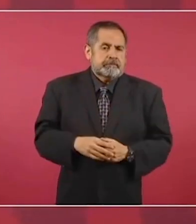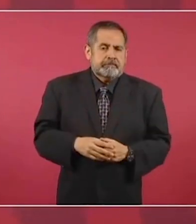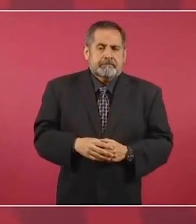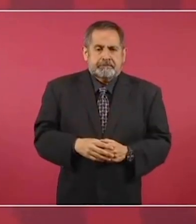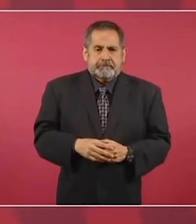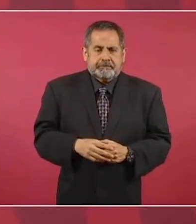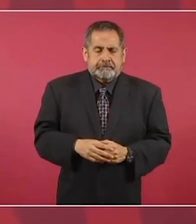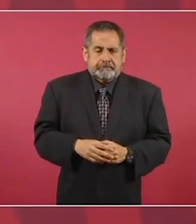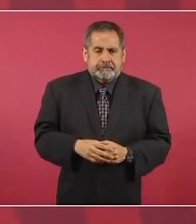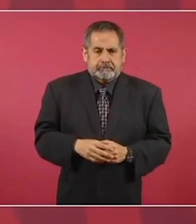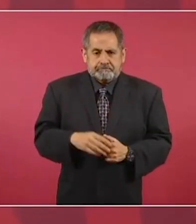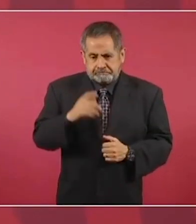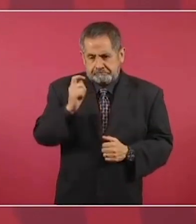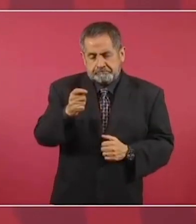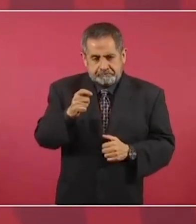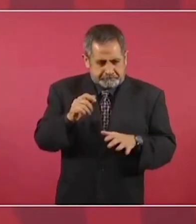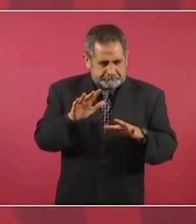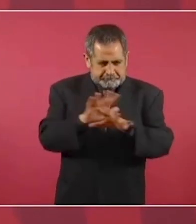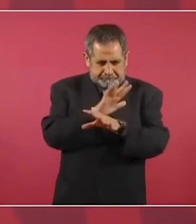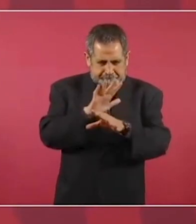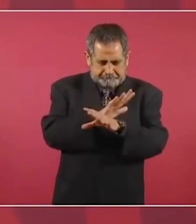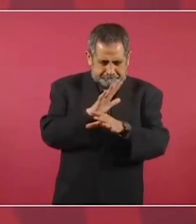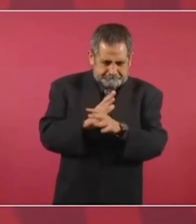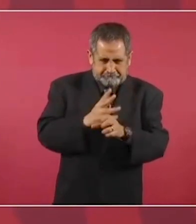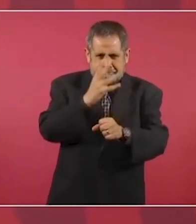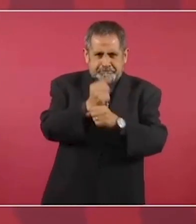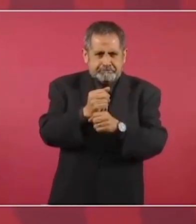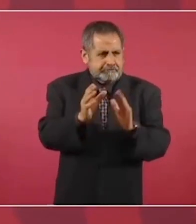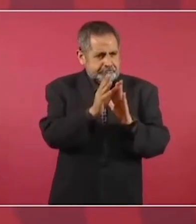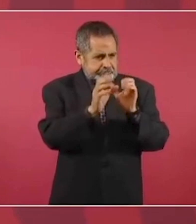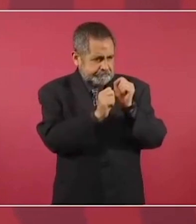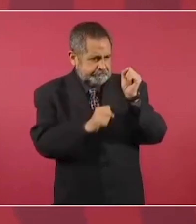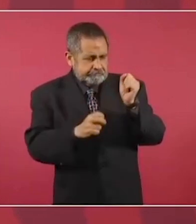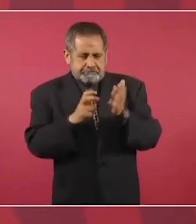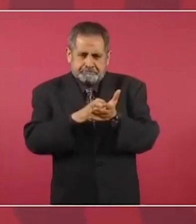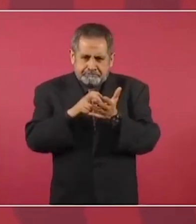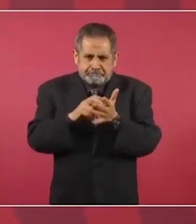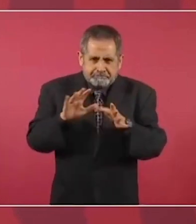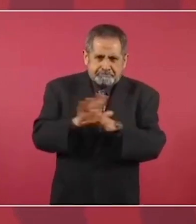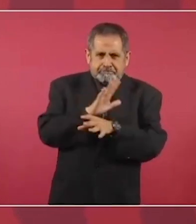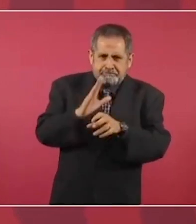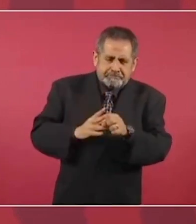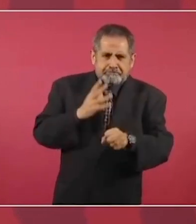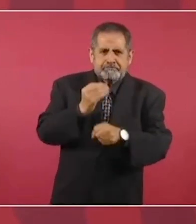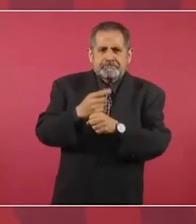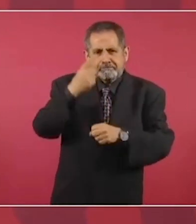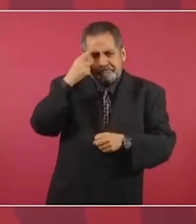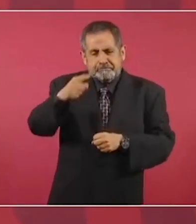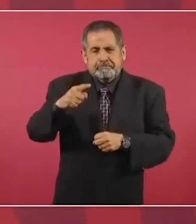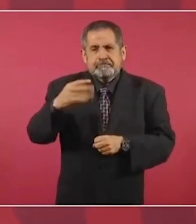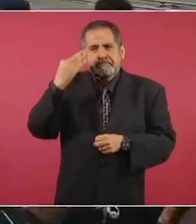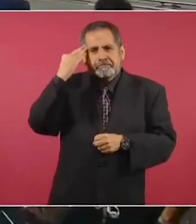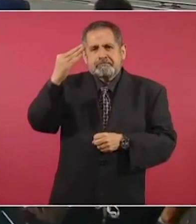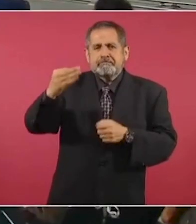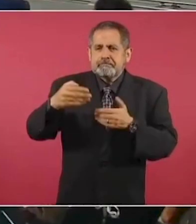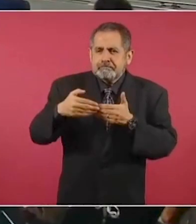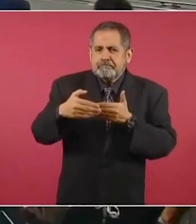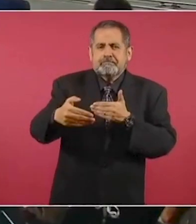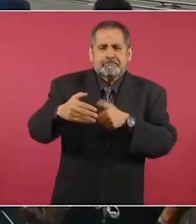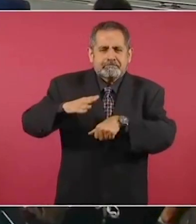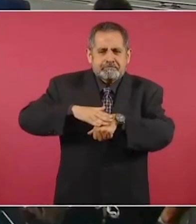modificar la Constitución para tener un periodo más